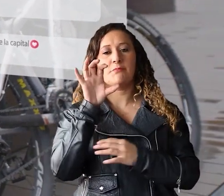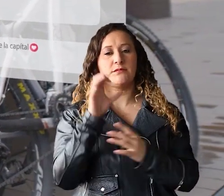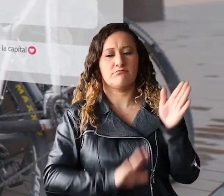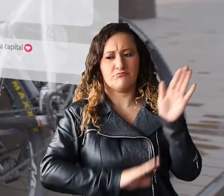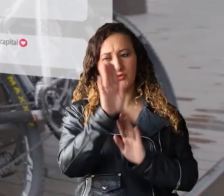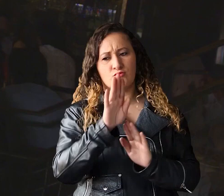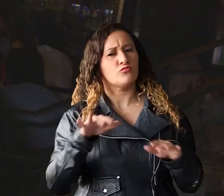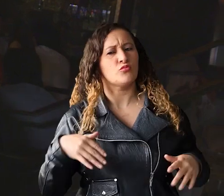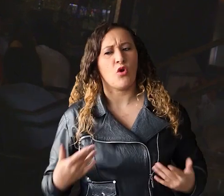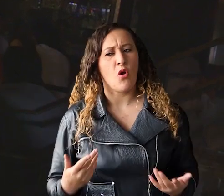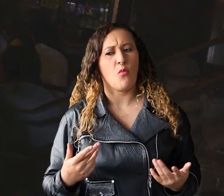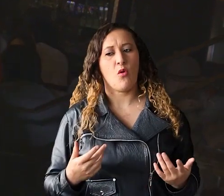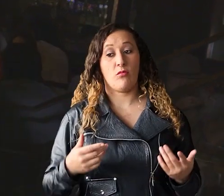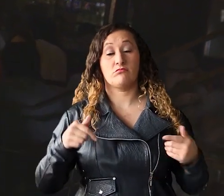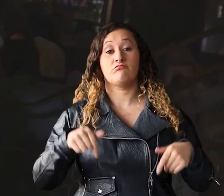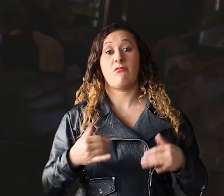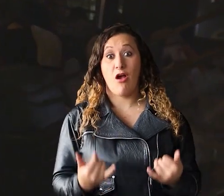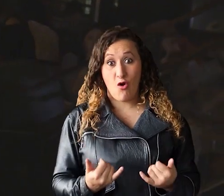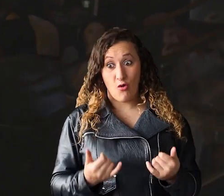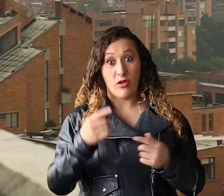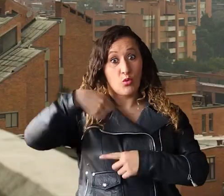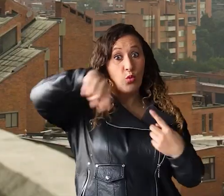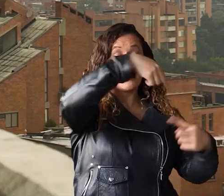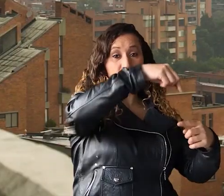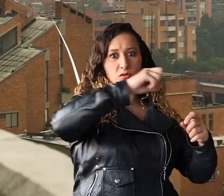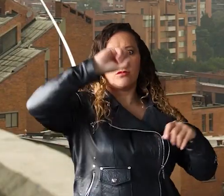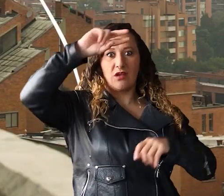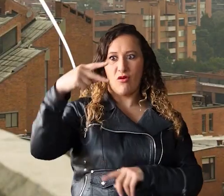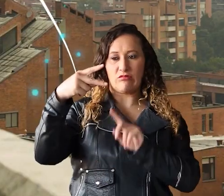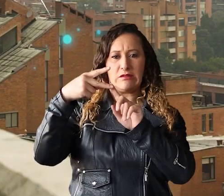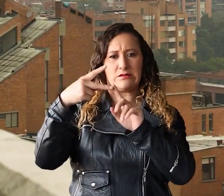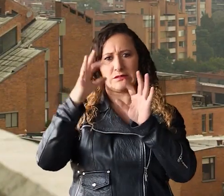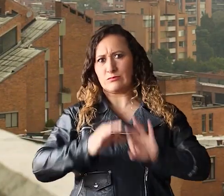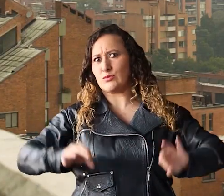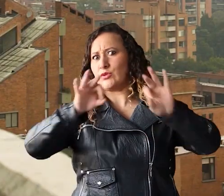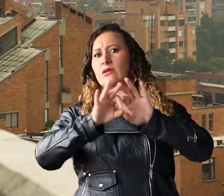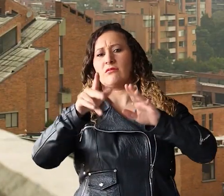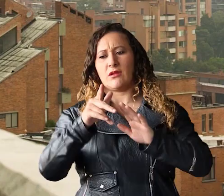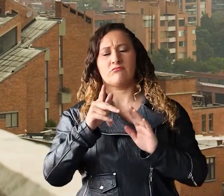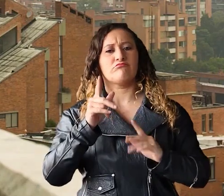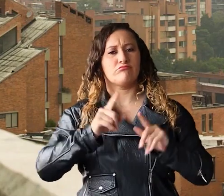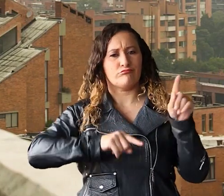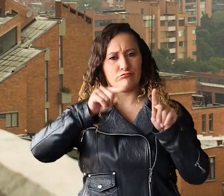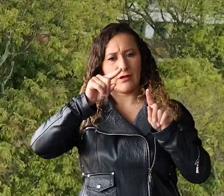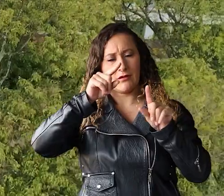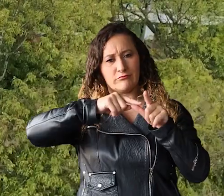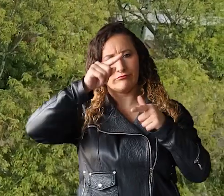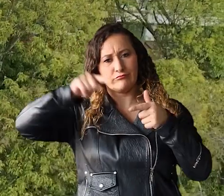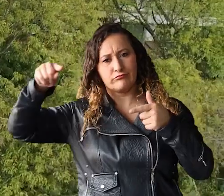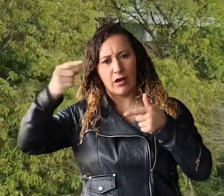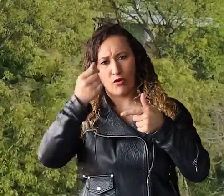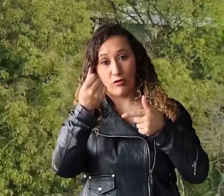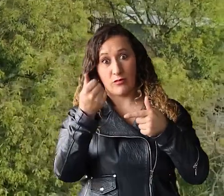día está en el segundo renglón de la economía en cuanto a la generación de divisas. El Instituto Distrital del Turismo